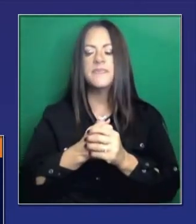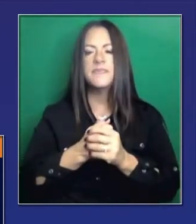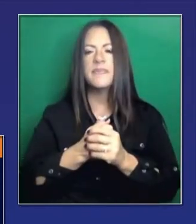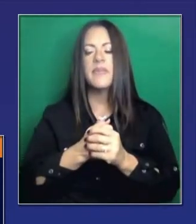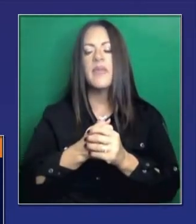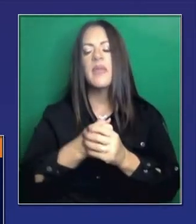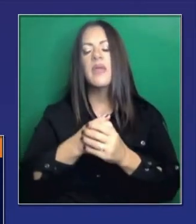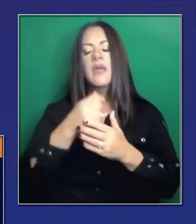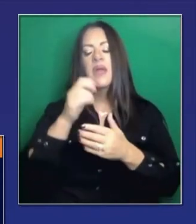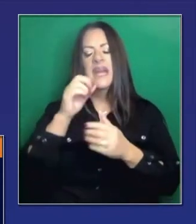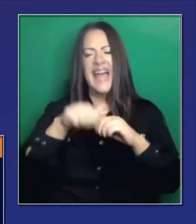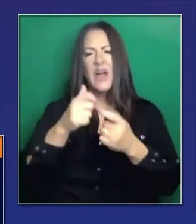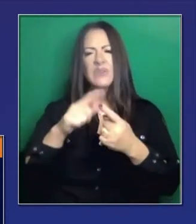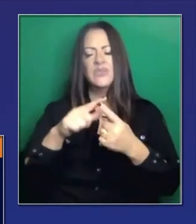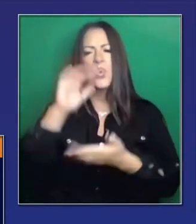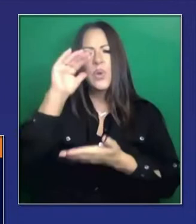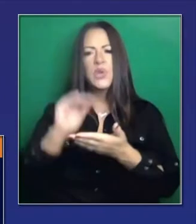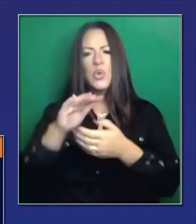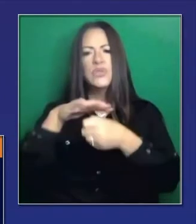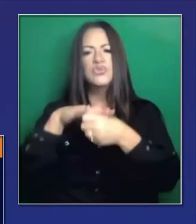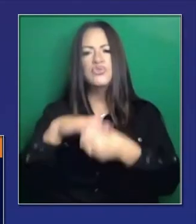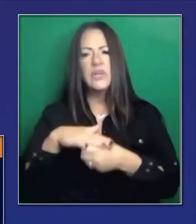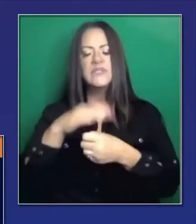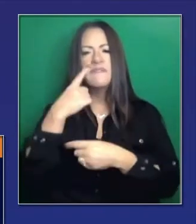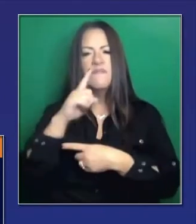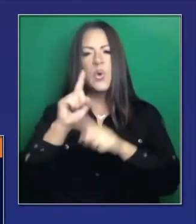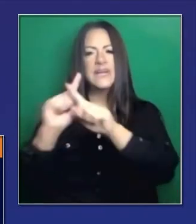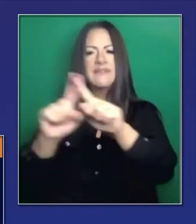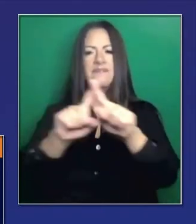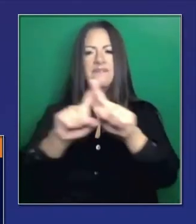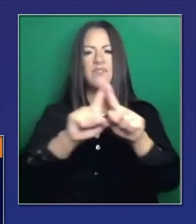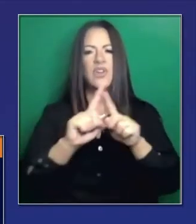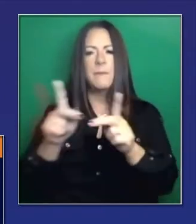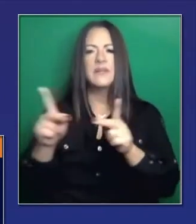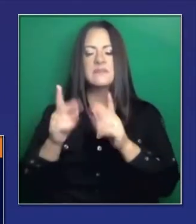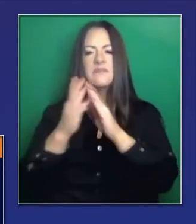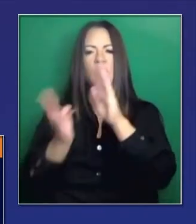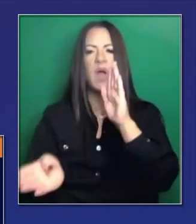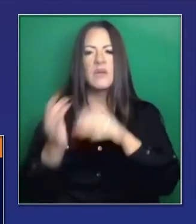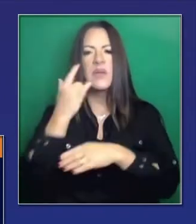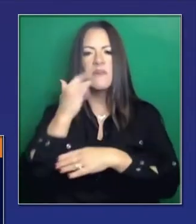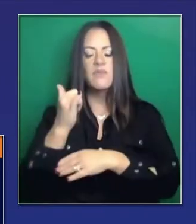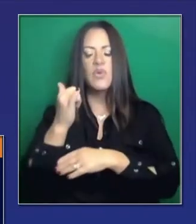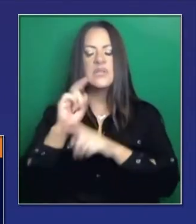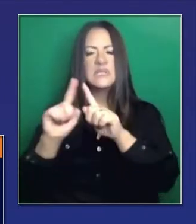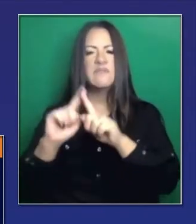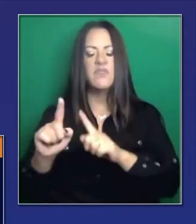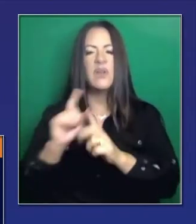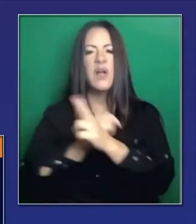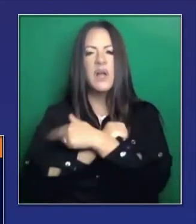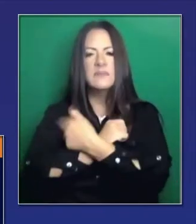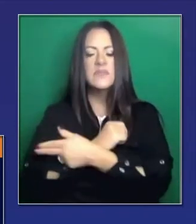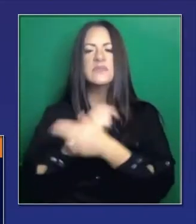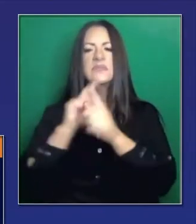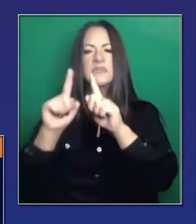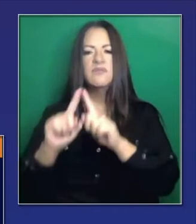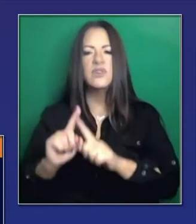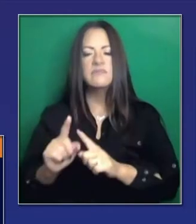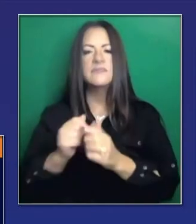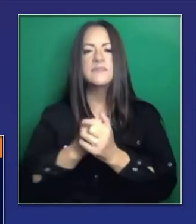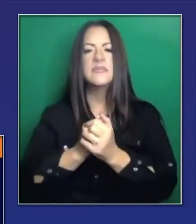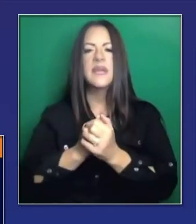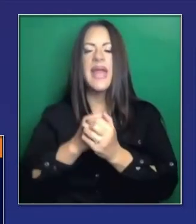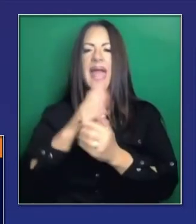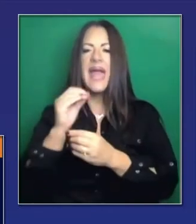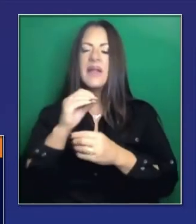estrategia de descompresionar a los hospitales. Y finalmente la estrategia de mitigar la utilización de los